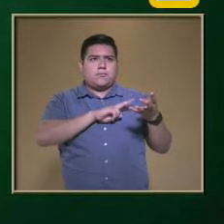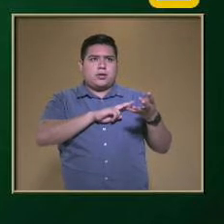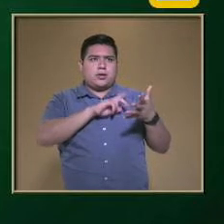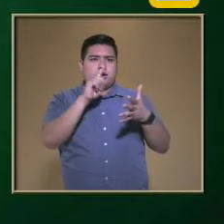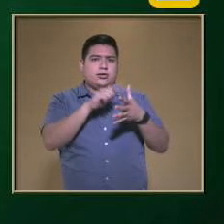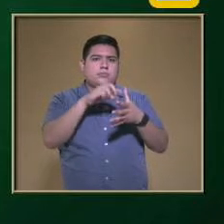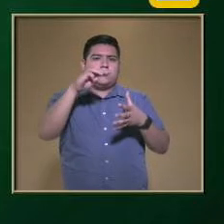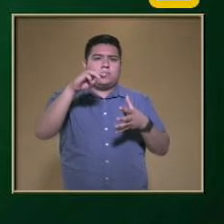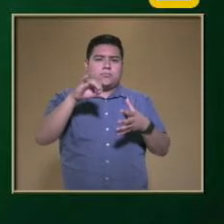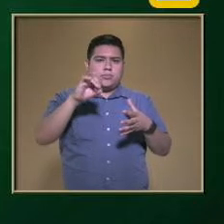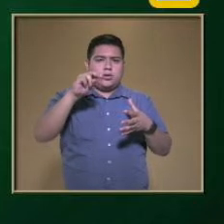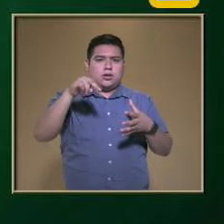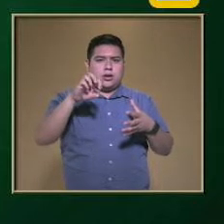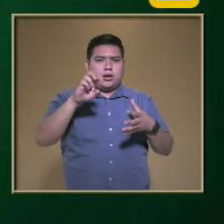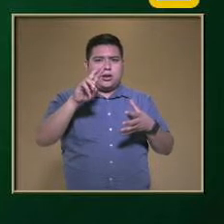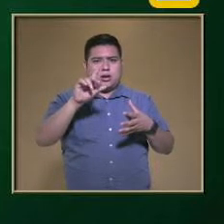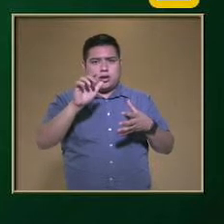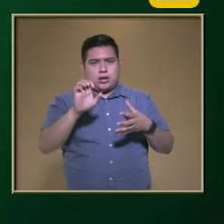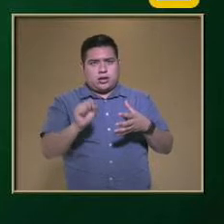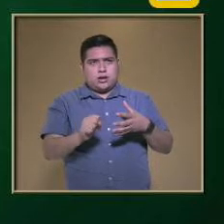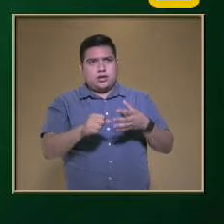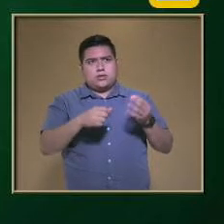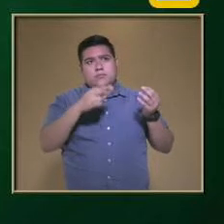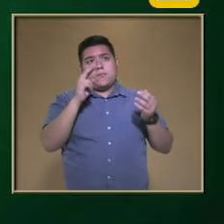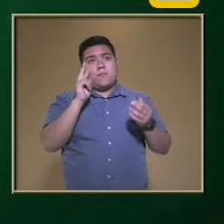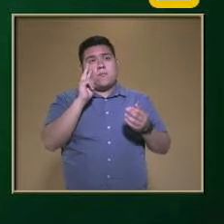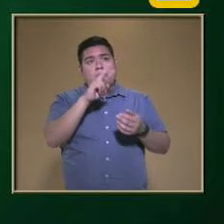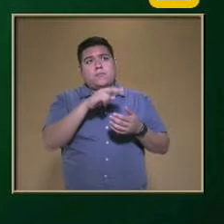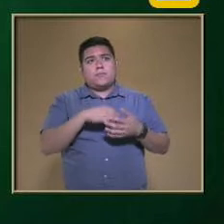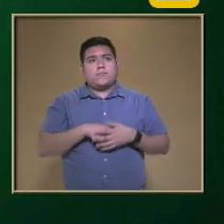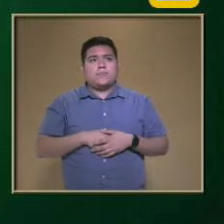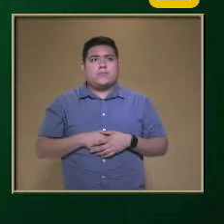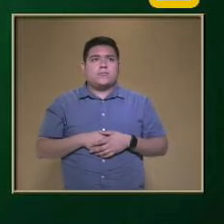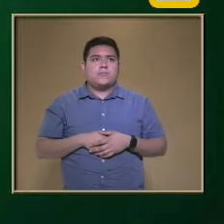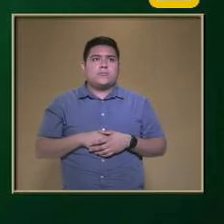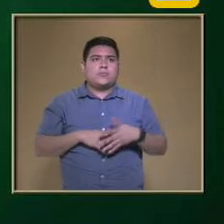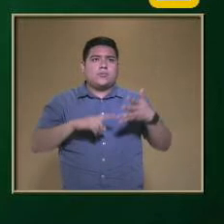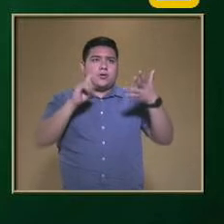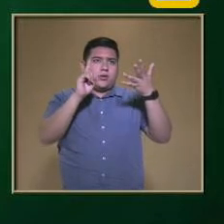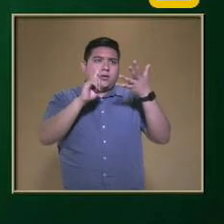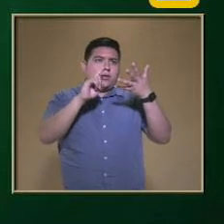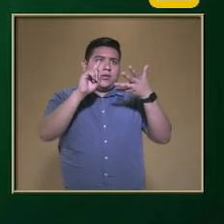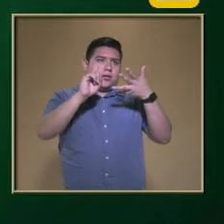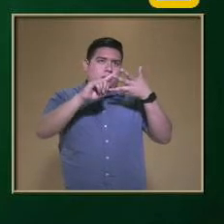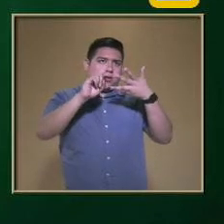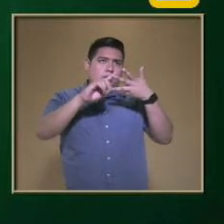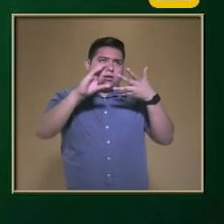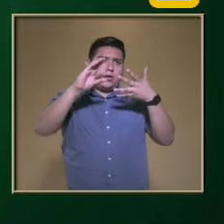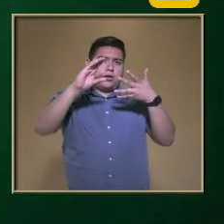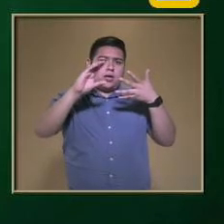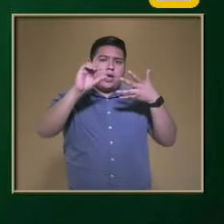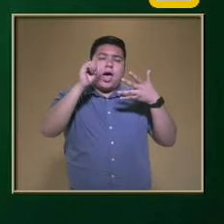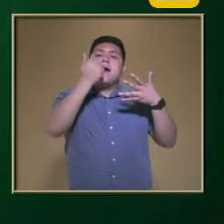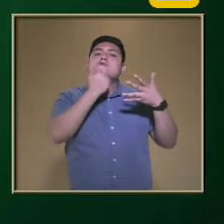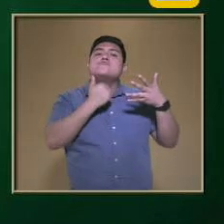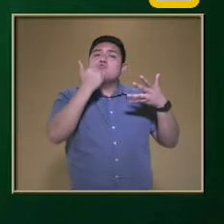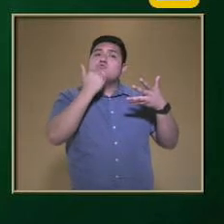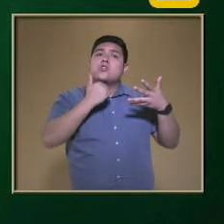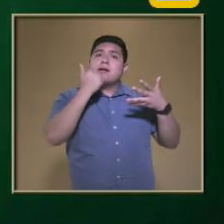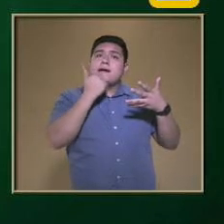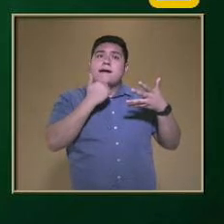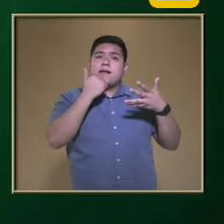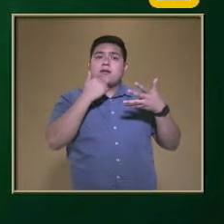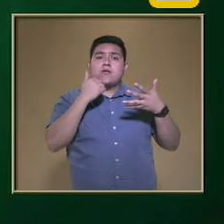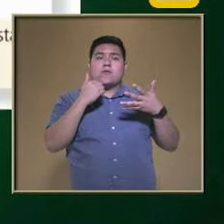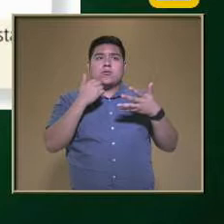Pues pusimos aquí A la derecha Sus sinónimos Por ejemplo En el caso De los carbohidratos También se llaman Hidratos de carbono Azúcares Los lípidos También se conocen Como